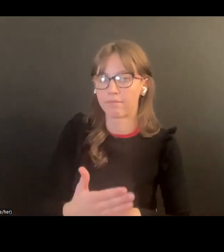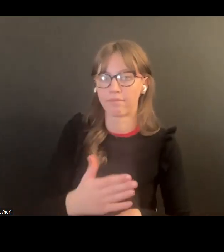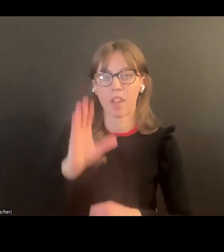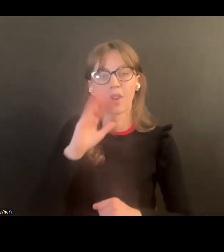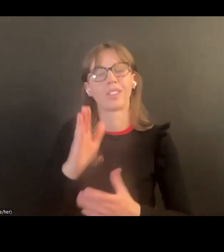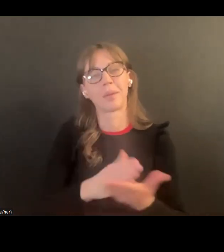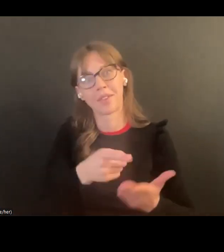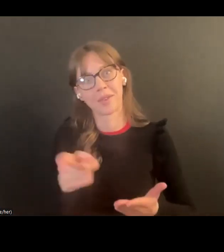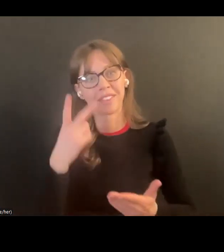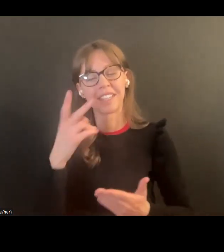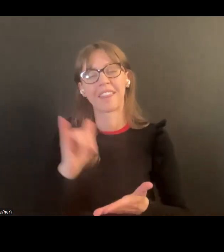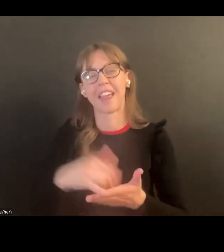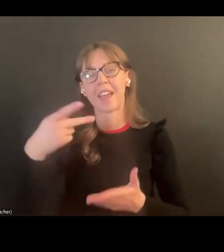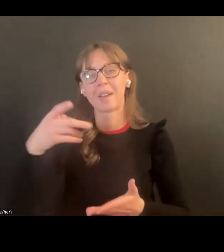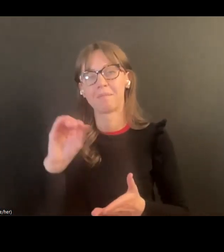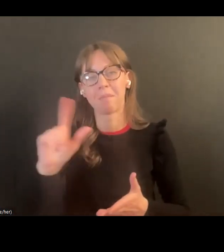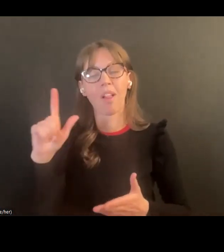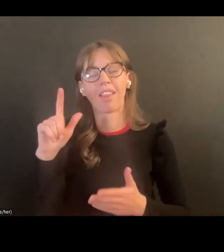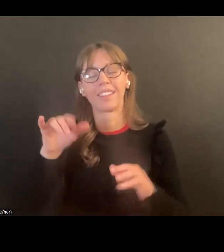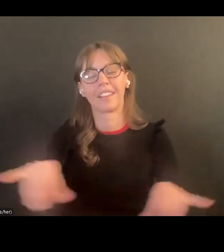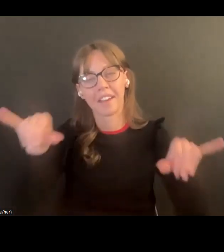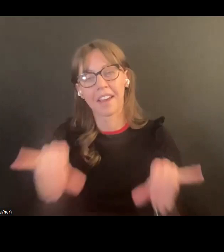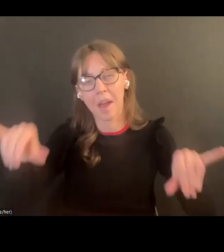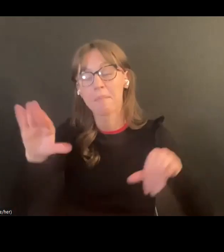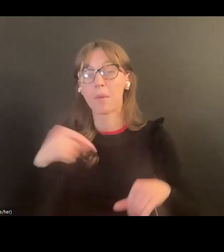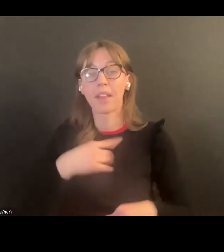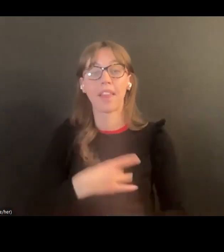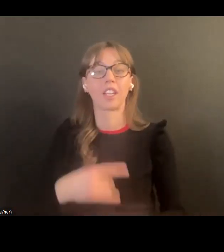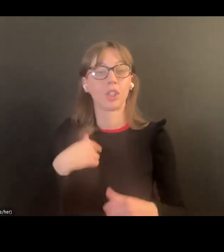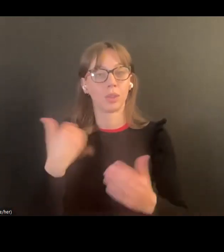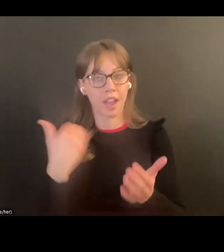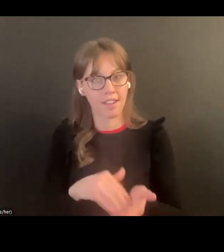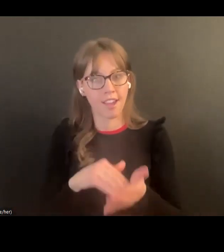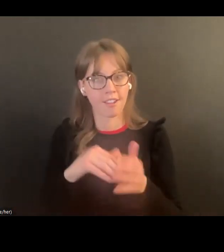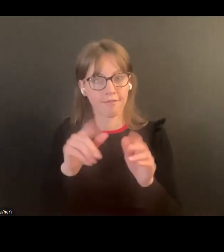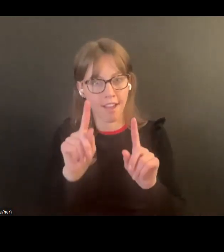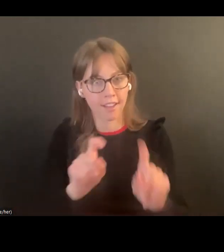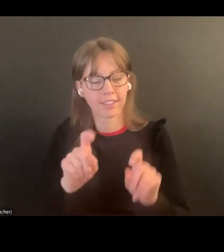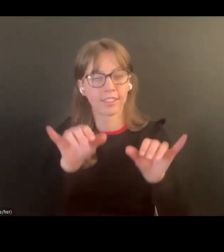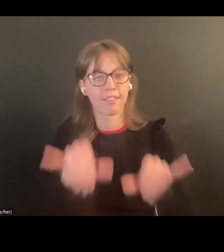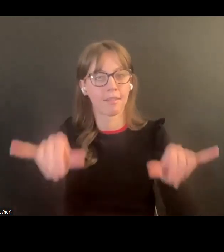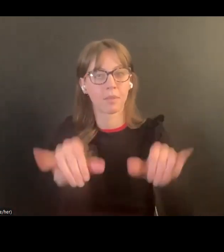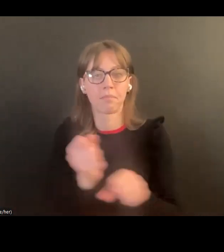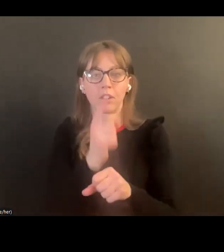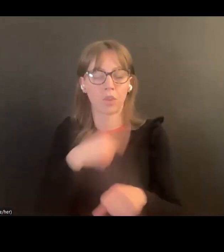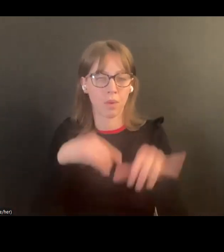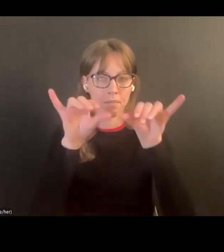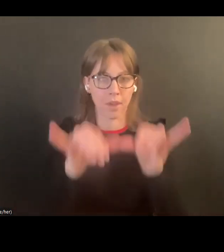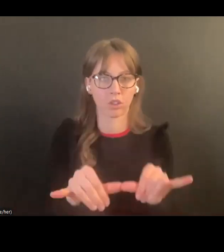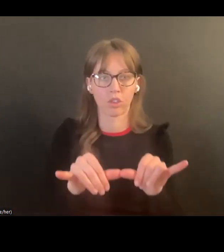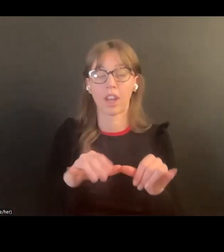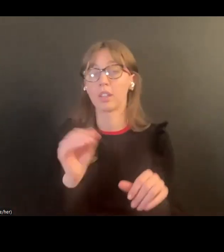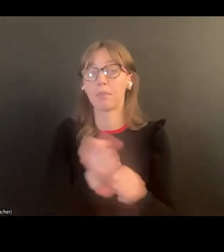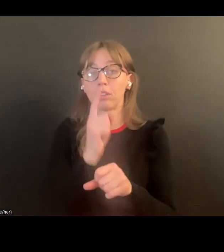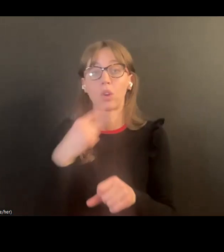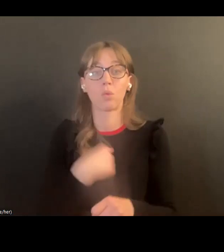pero que todo este en sí ha visto esta encuesta muchas veces queremos ser consistente y que estamos midiéndolo de una manera